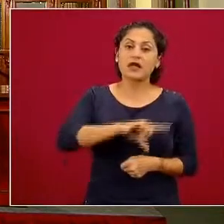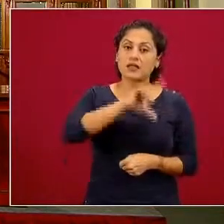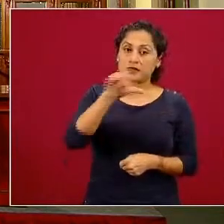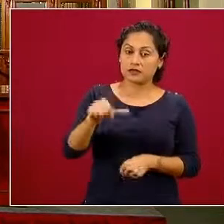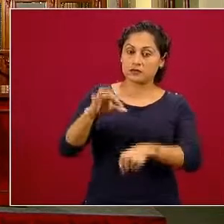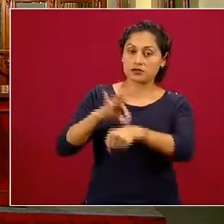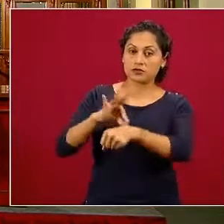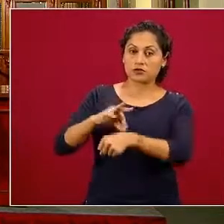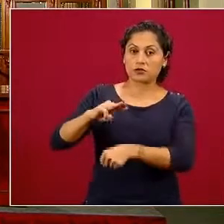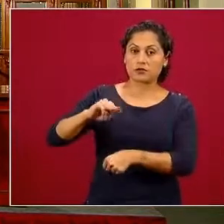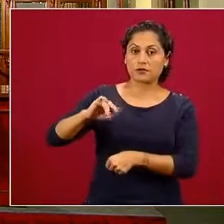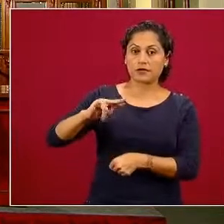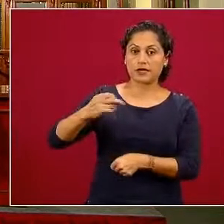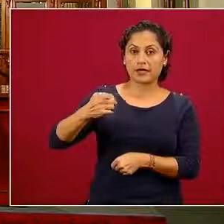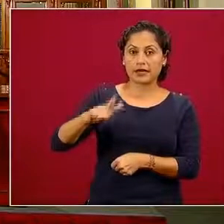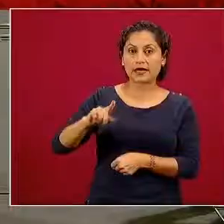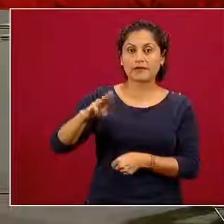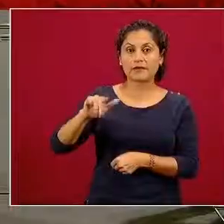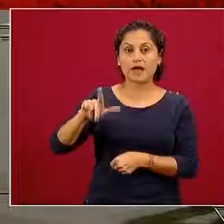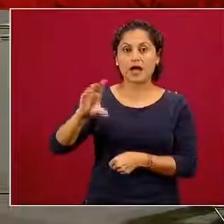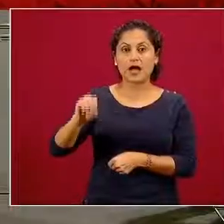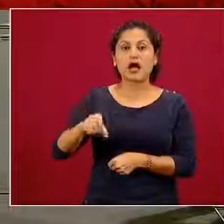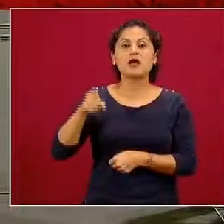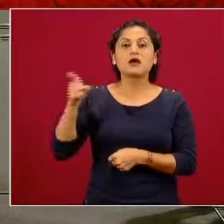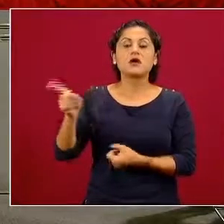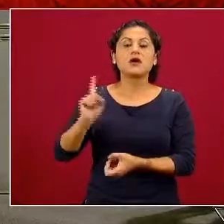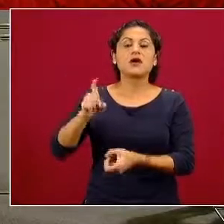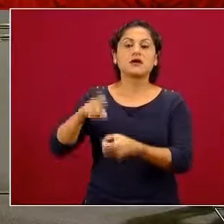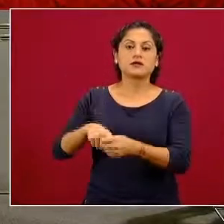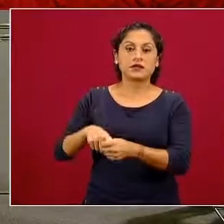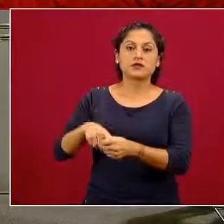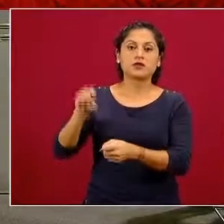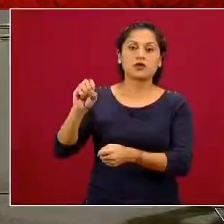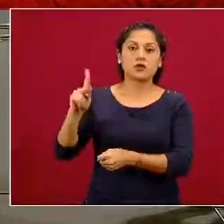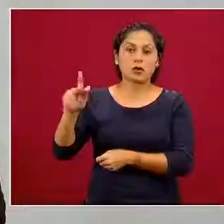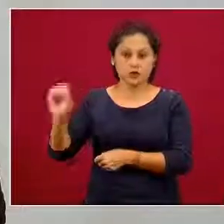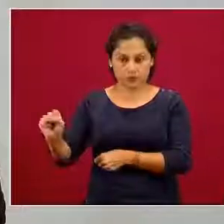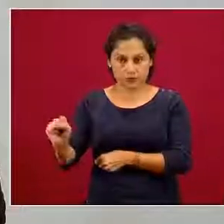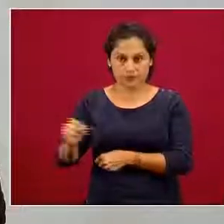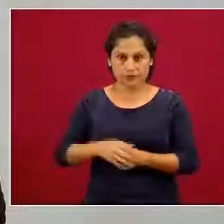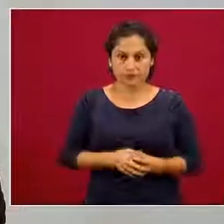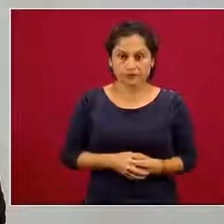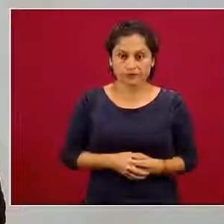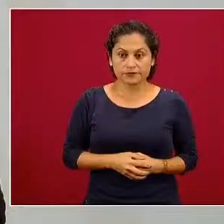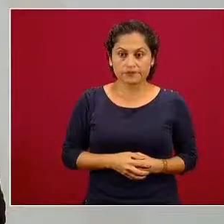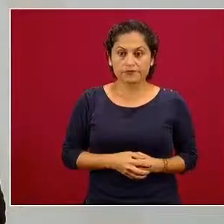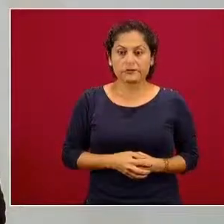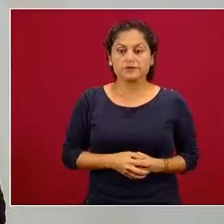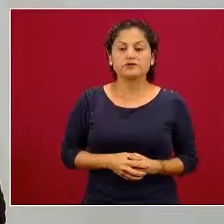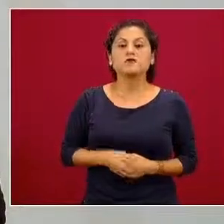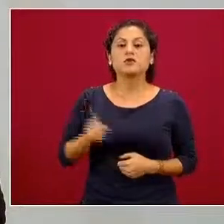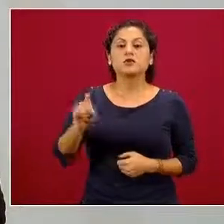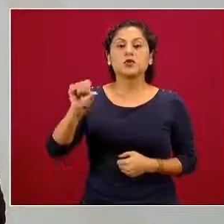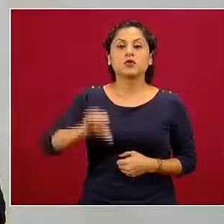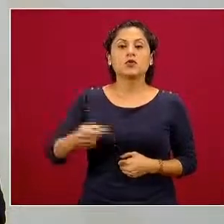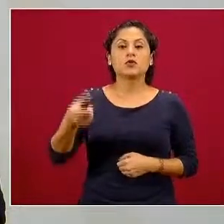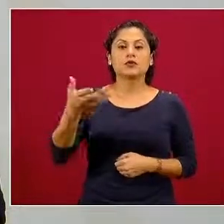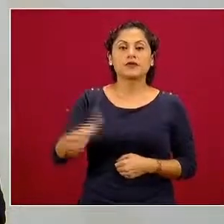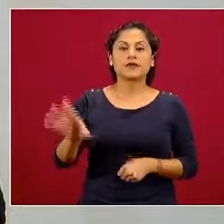Miguel Malo, de la Organización Panamericana de la Salud. Hoy, 10 de septiembre del 2020,